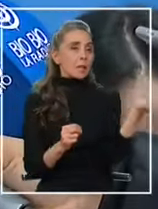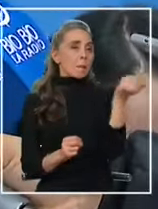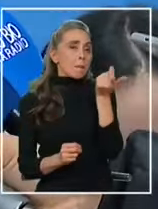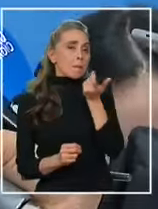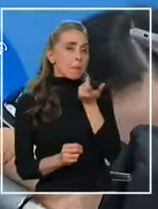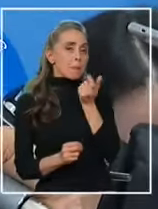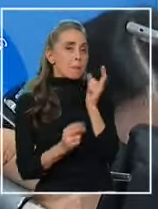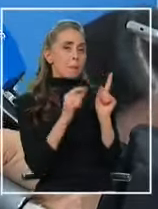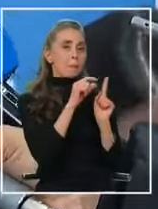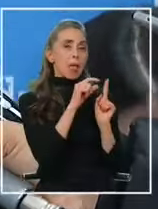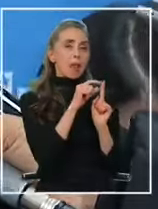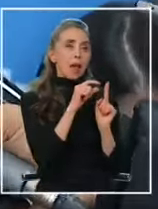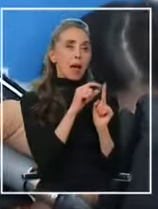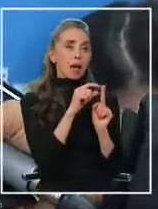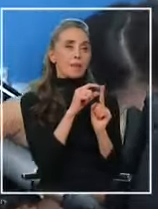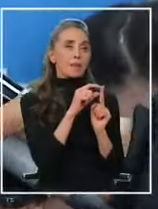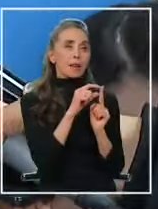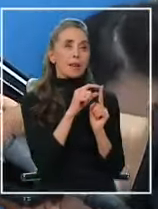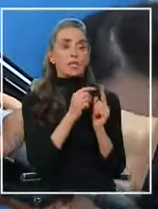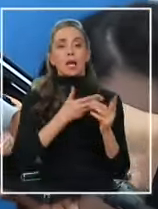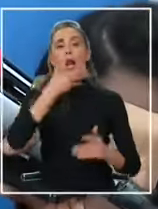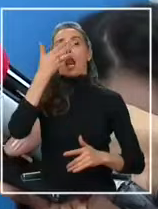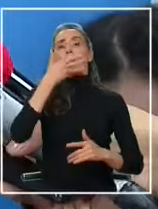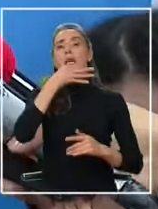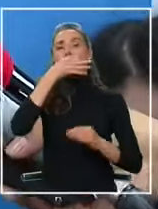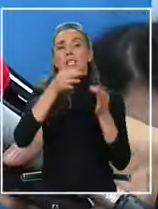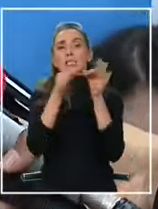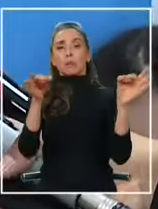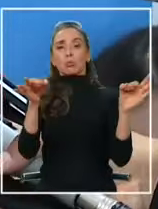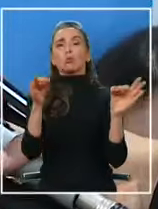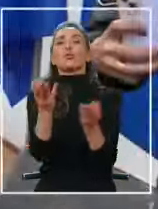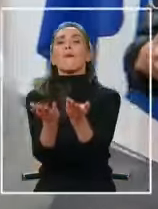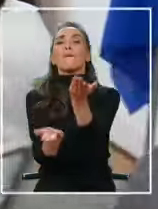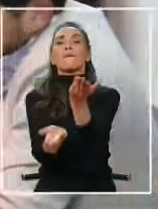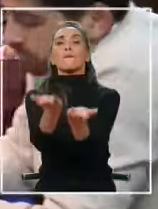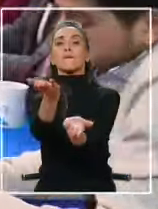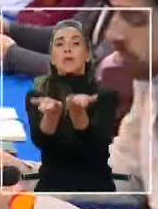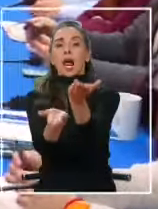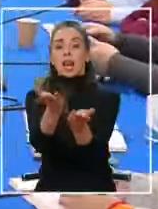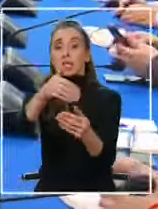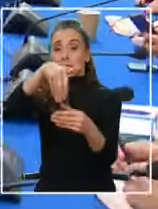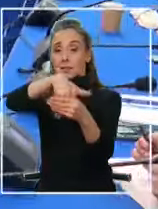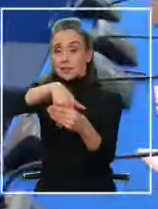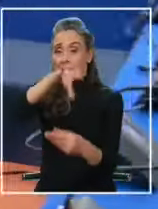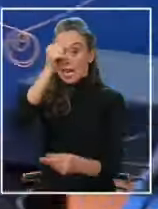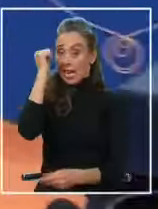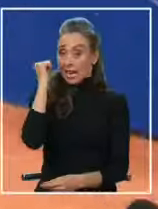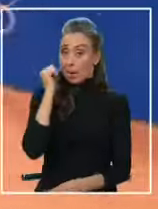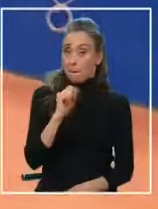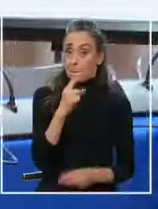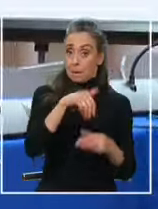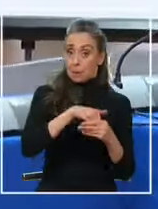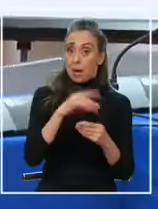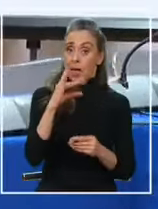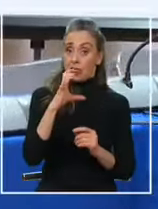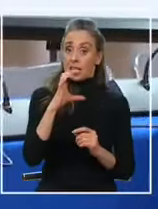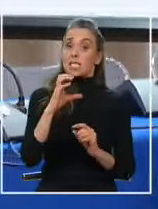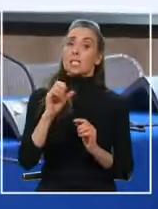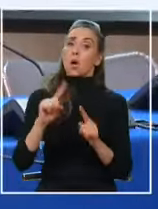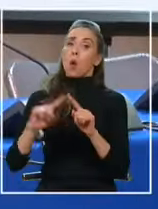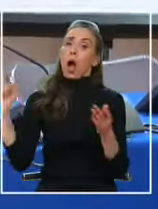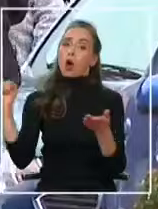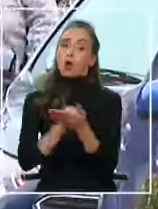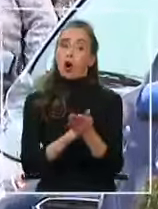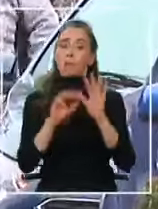tan grande y locuente, ¿no? Balance. Elección que también golpeó al ADC, colectividad que